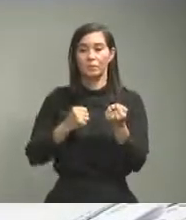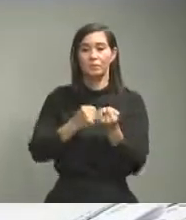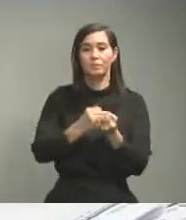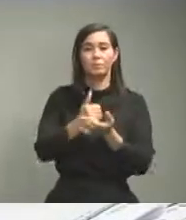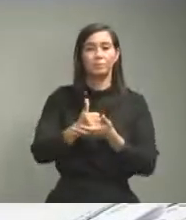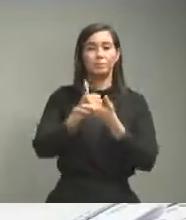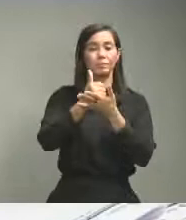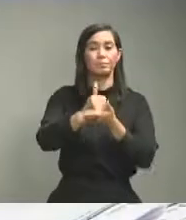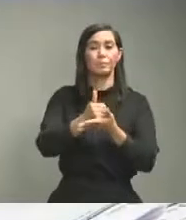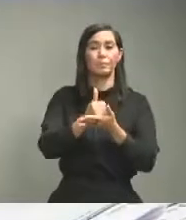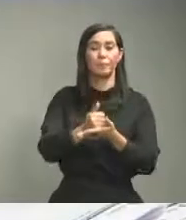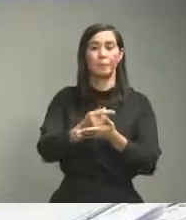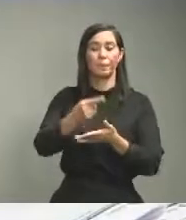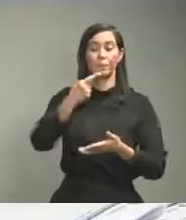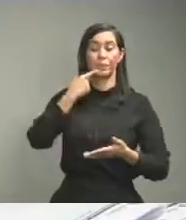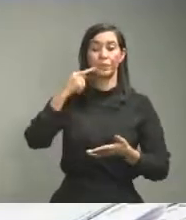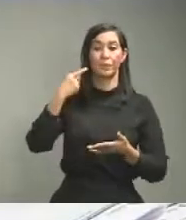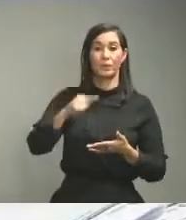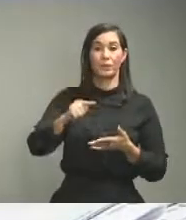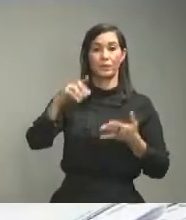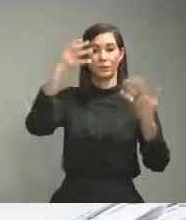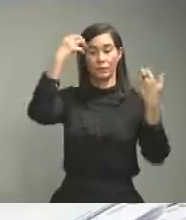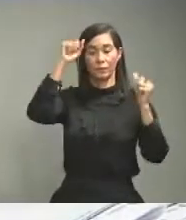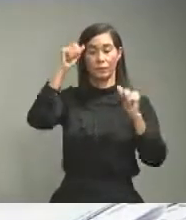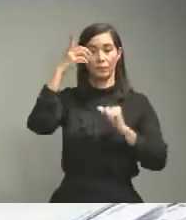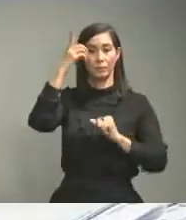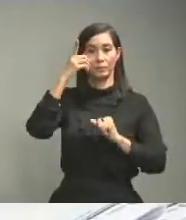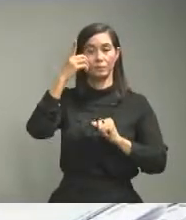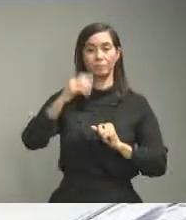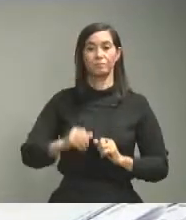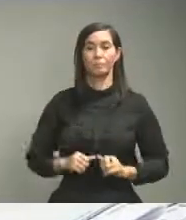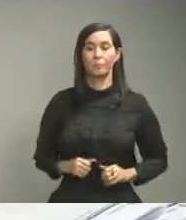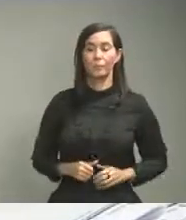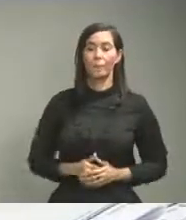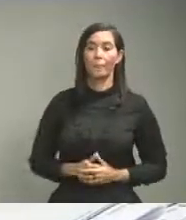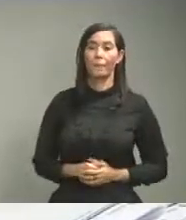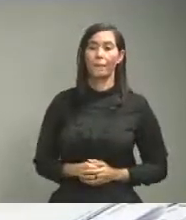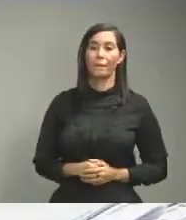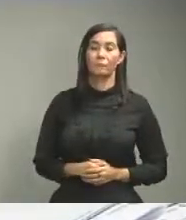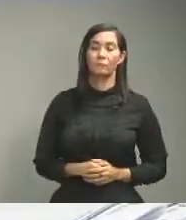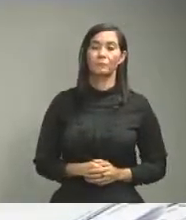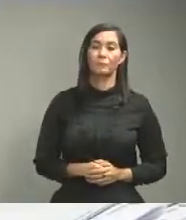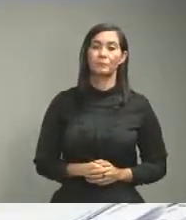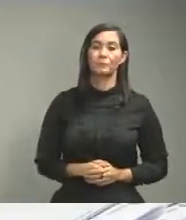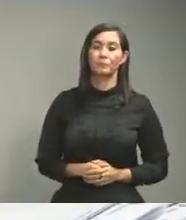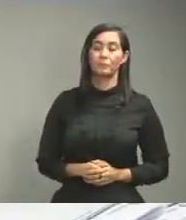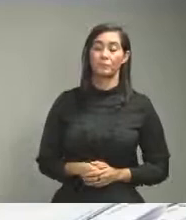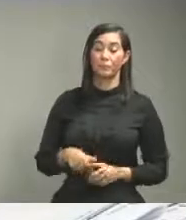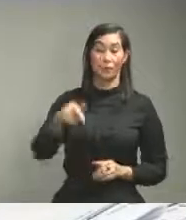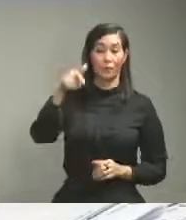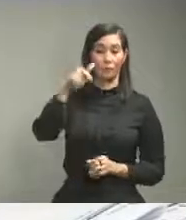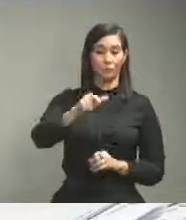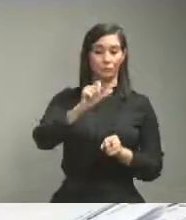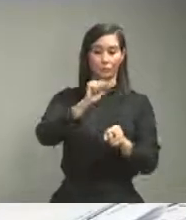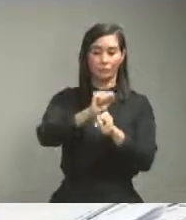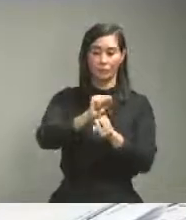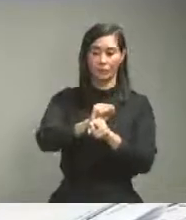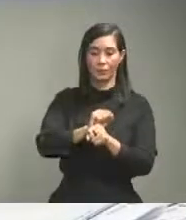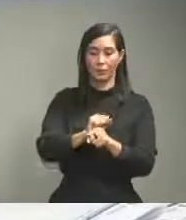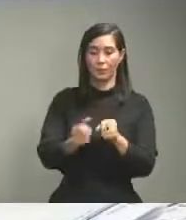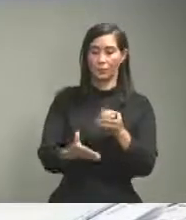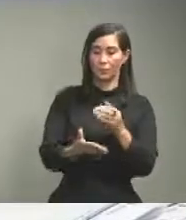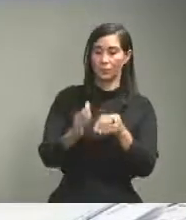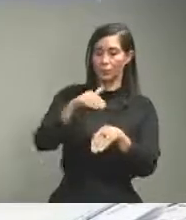según el mandato del señor presidente de la república aquí se está haciendo y trabajando día y noche